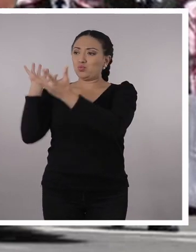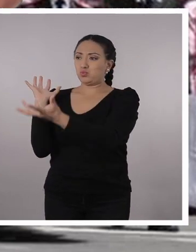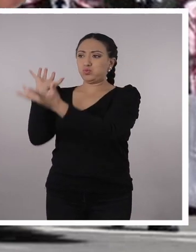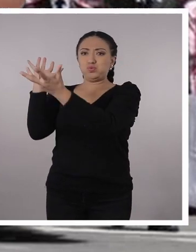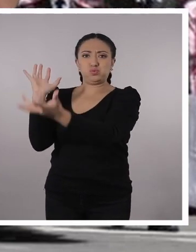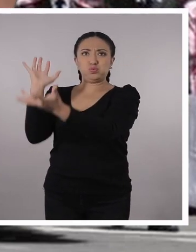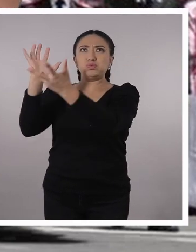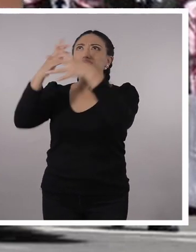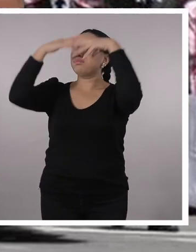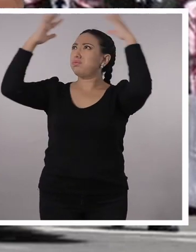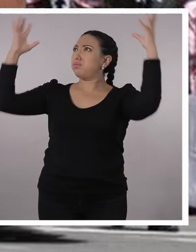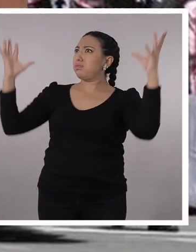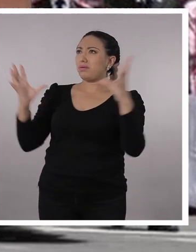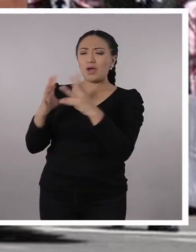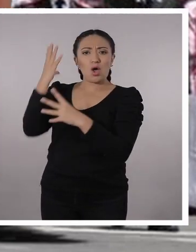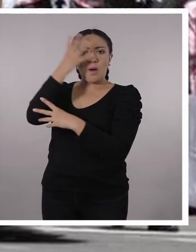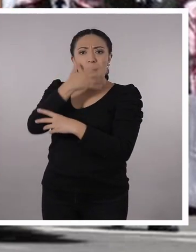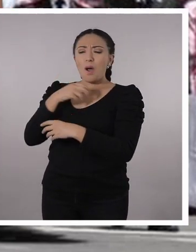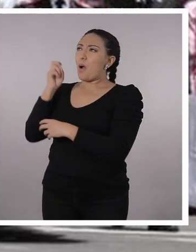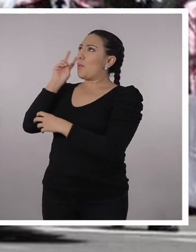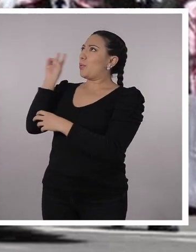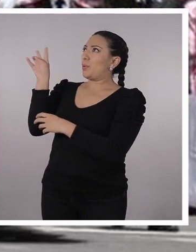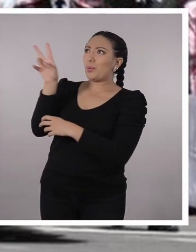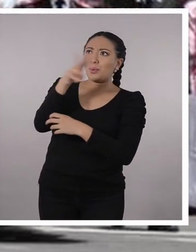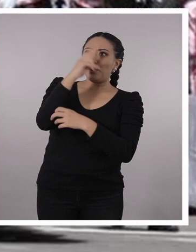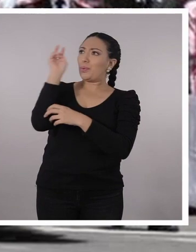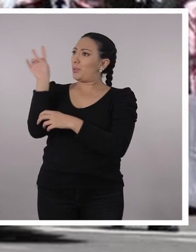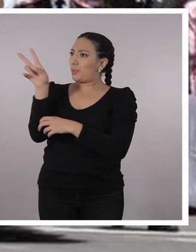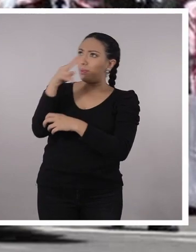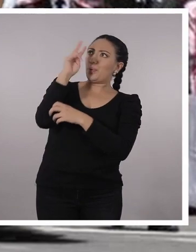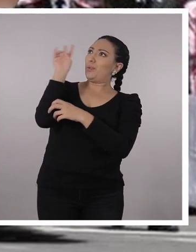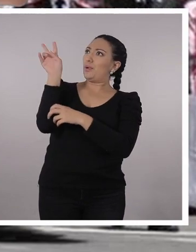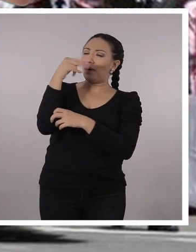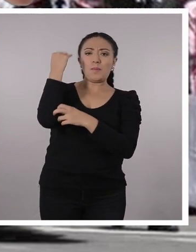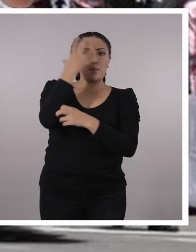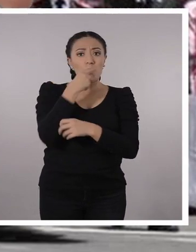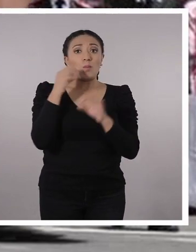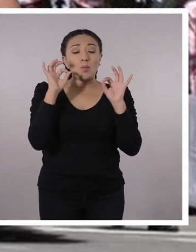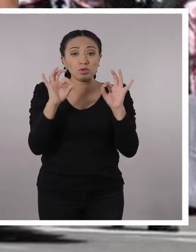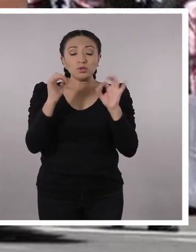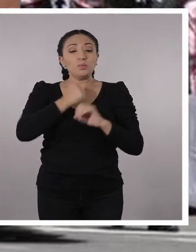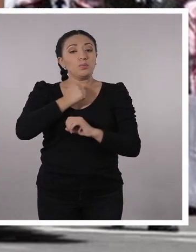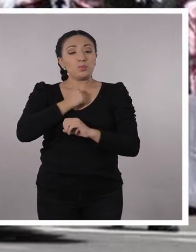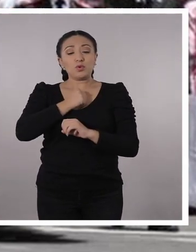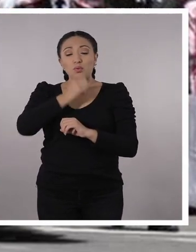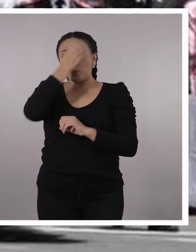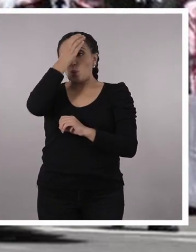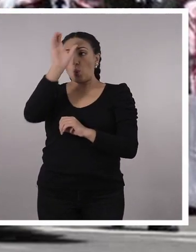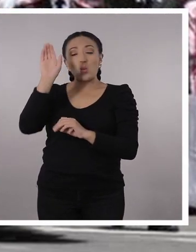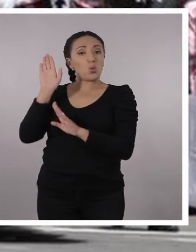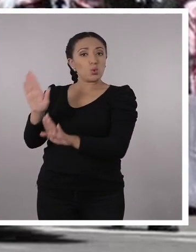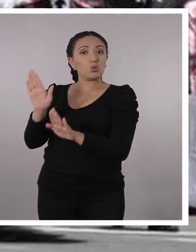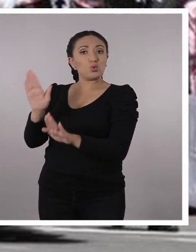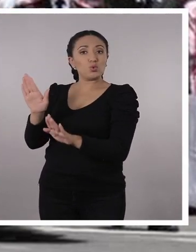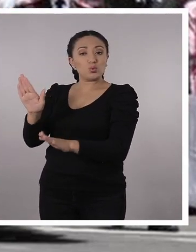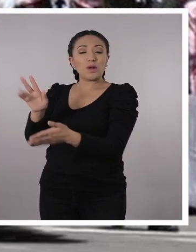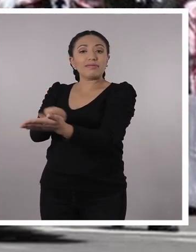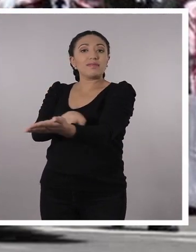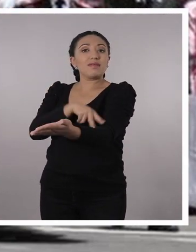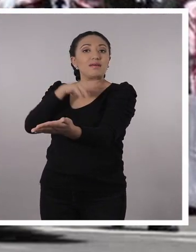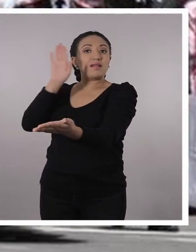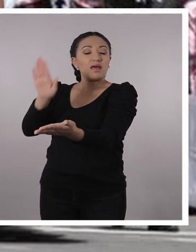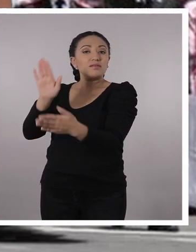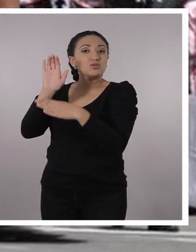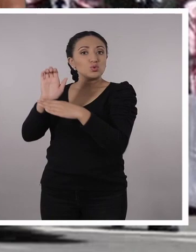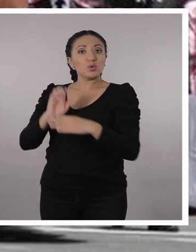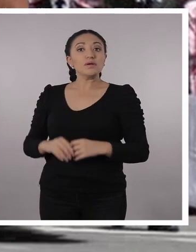que uno los puede admirar porque son hermosísimos y forman parte también de estas costumbres, de estas tradiciones tan hermosas de nuestro país.